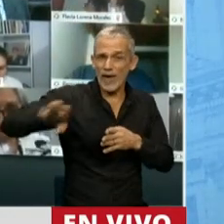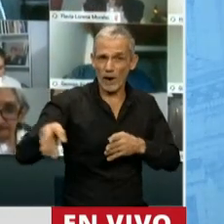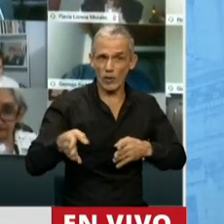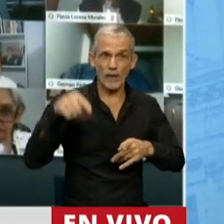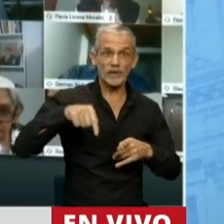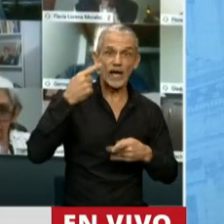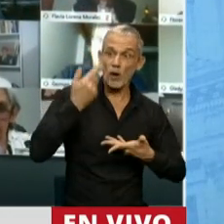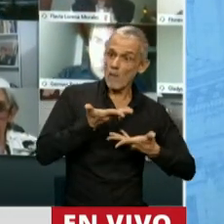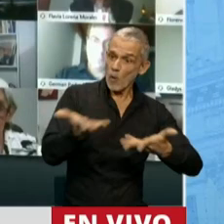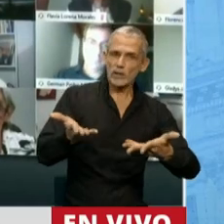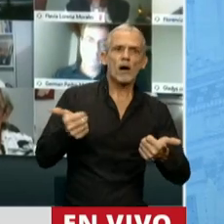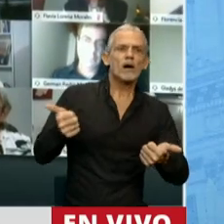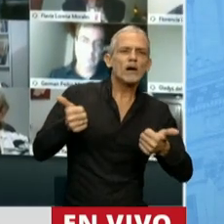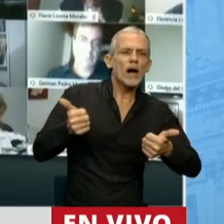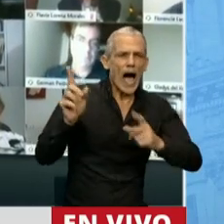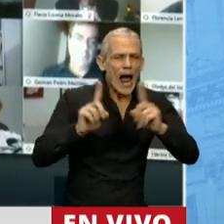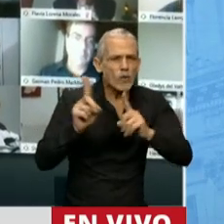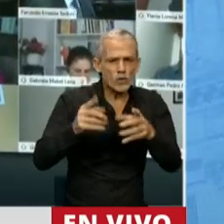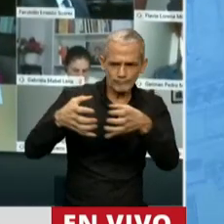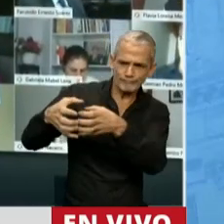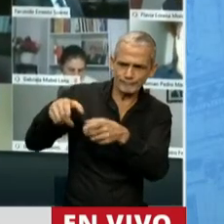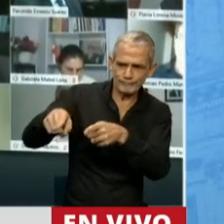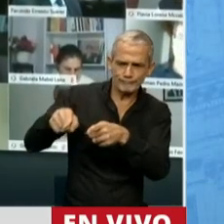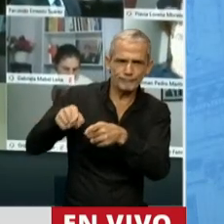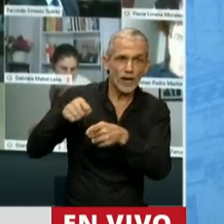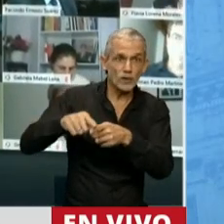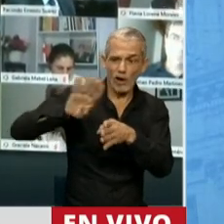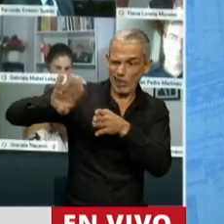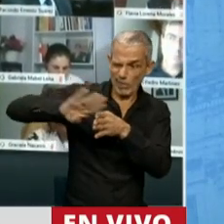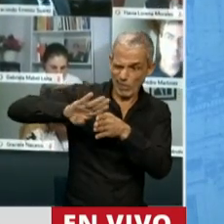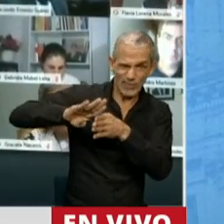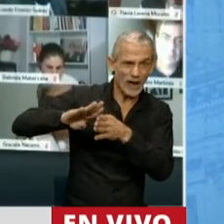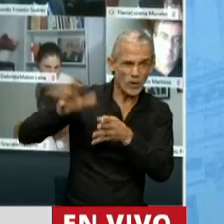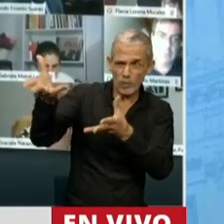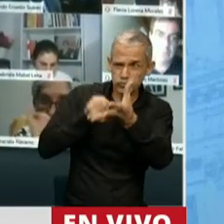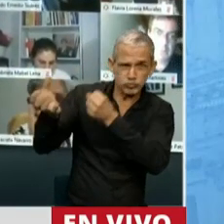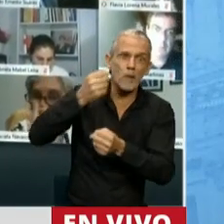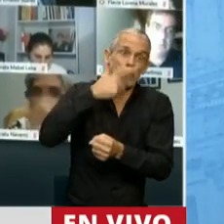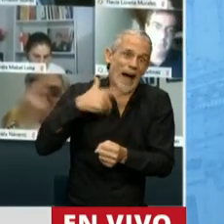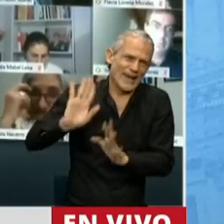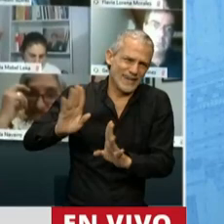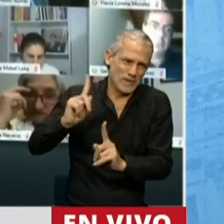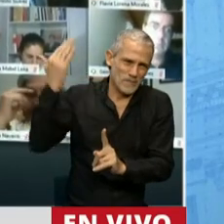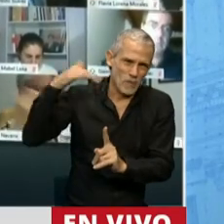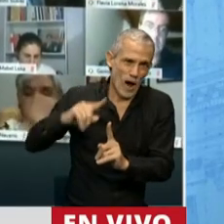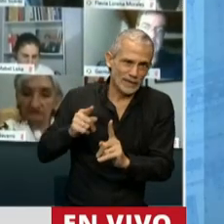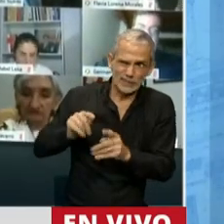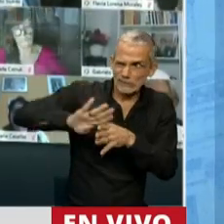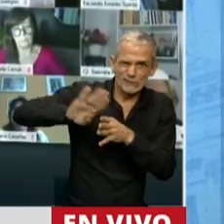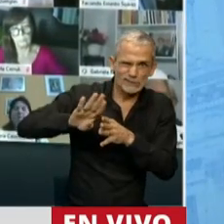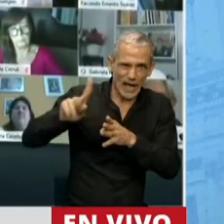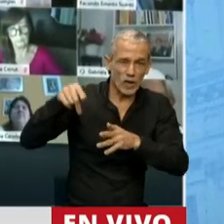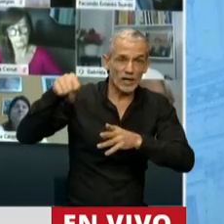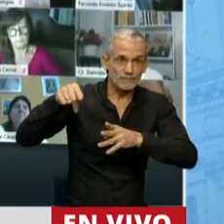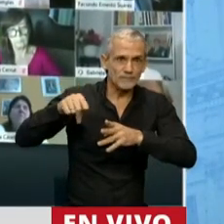nos presenta como siempre, unos vendrían a ser los que endeudan el país, Macri en este caso, aunque hay que ser